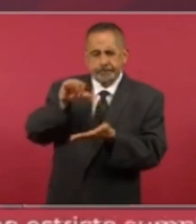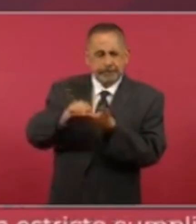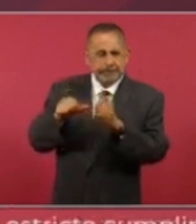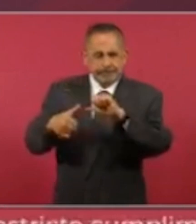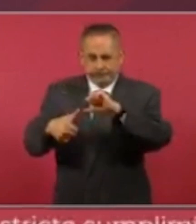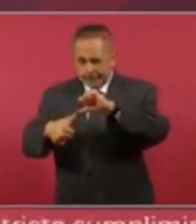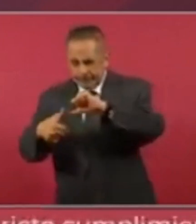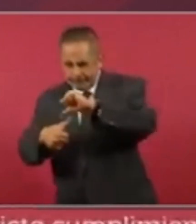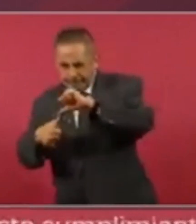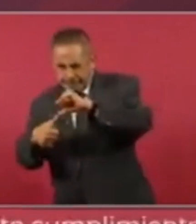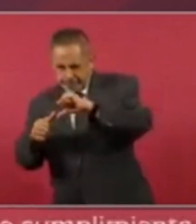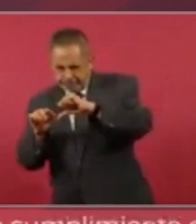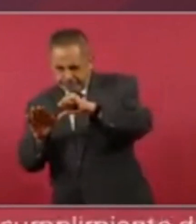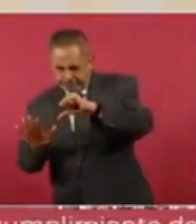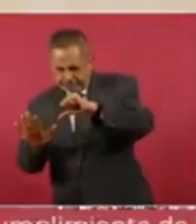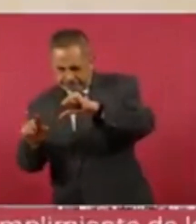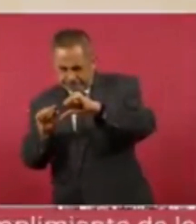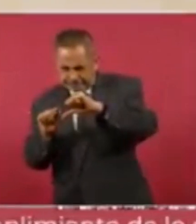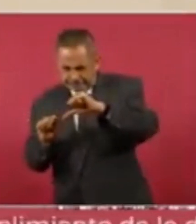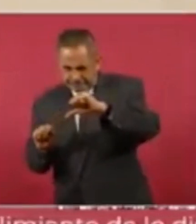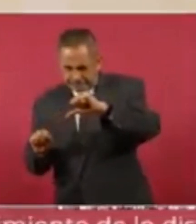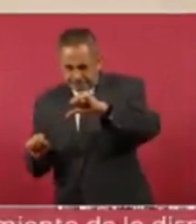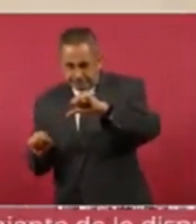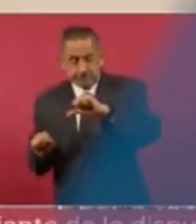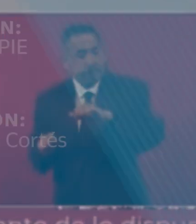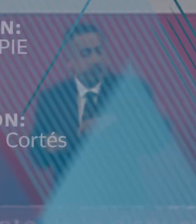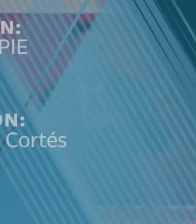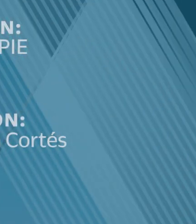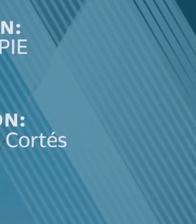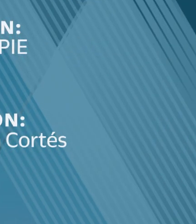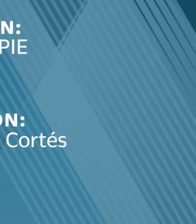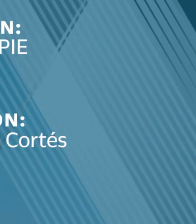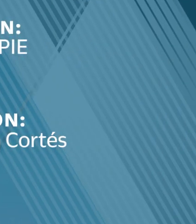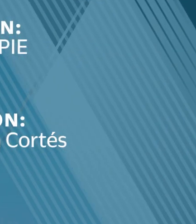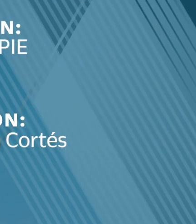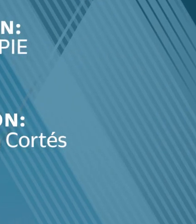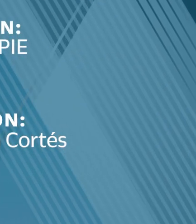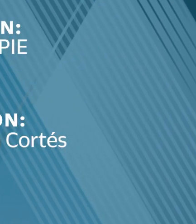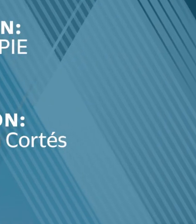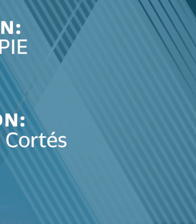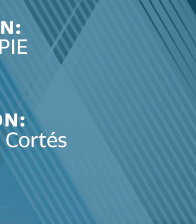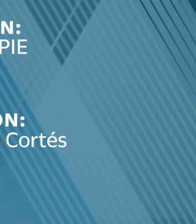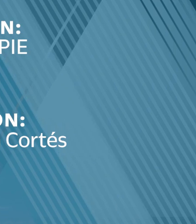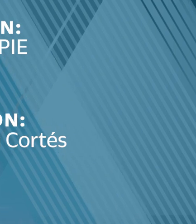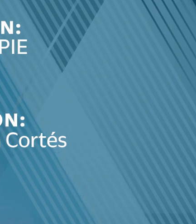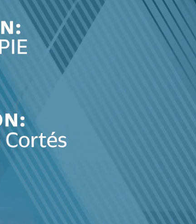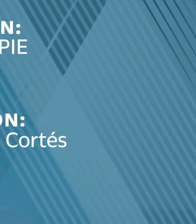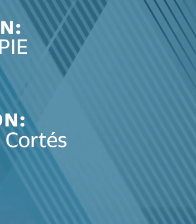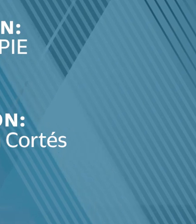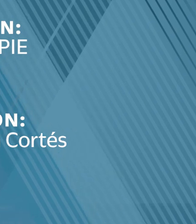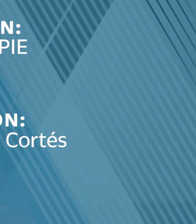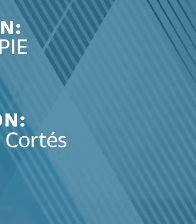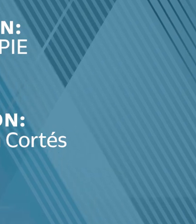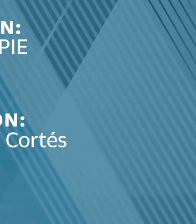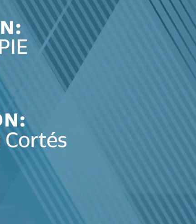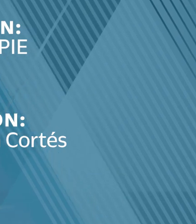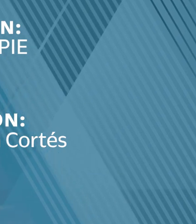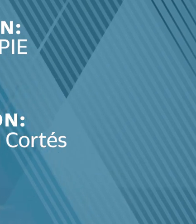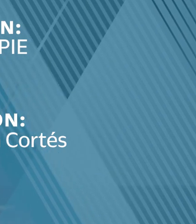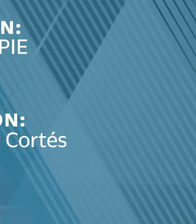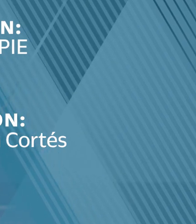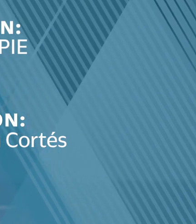eso lo está haciendo el presidente Biden y nosotros apoyamos mucho esa